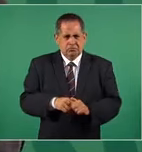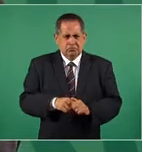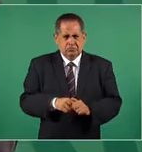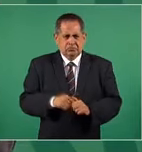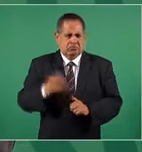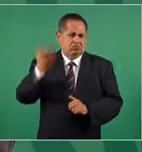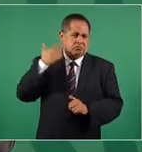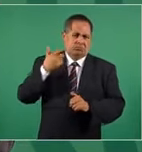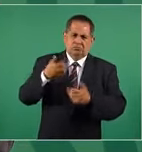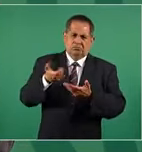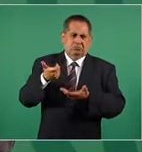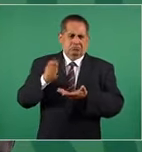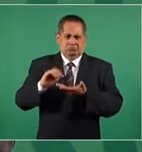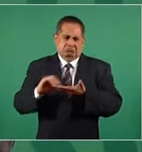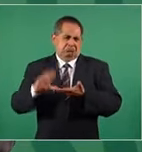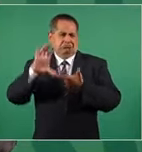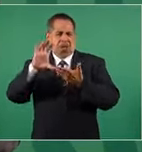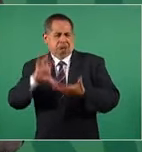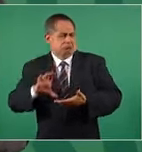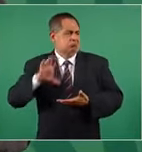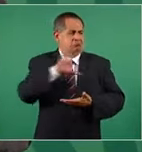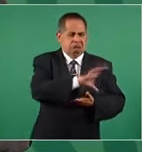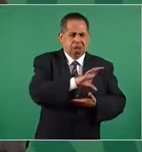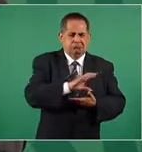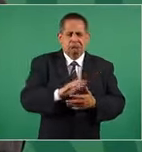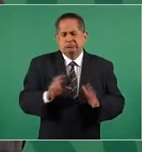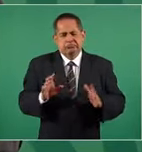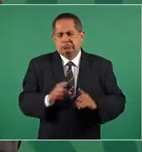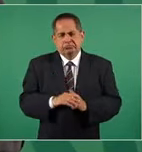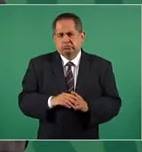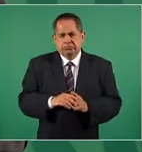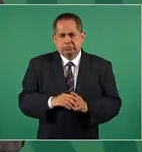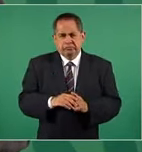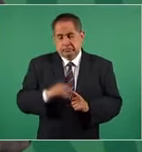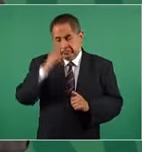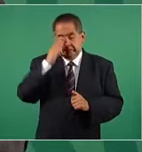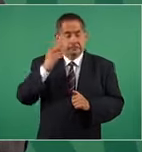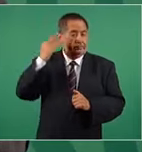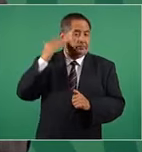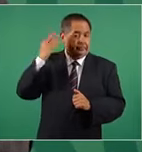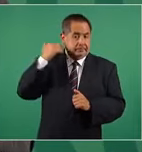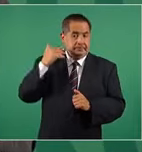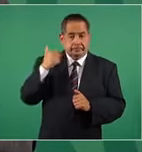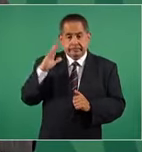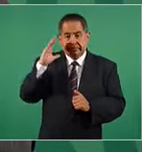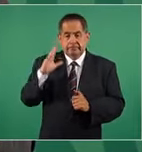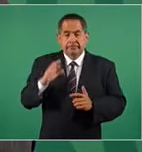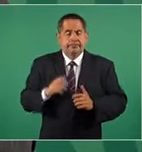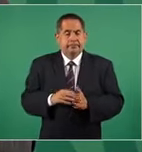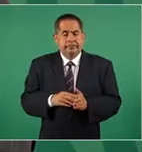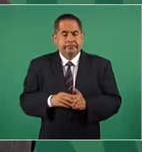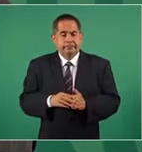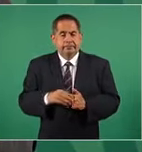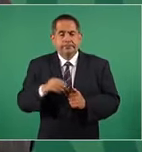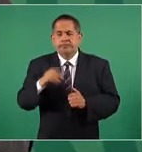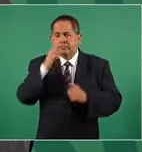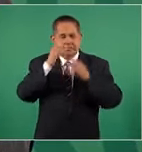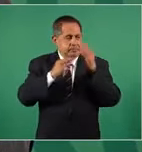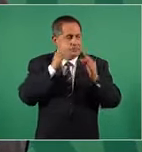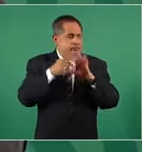dinero de antes porque el dinero que se entregaba a la publicidad